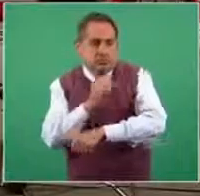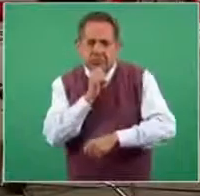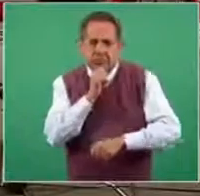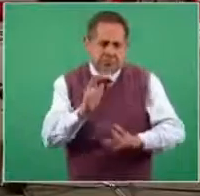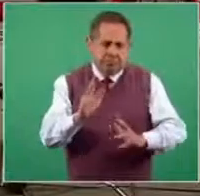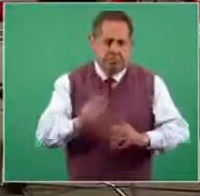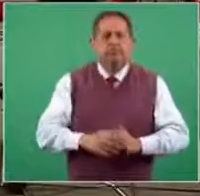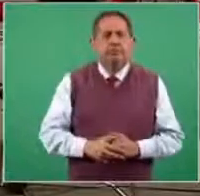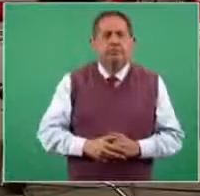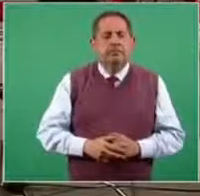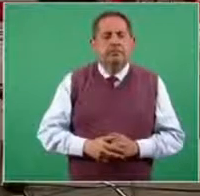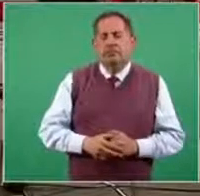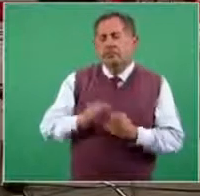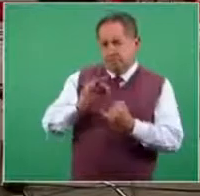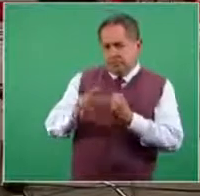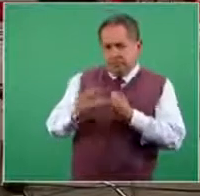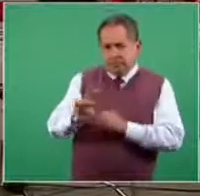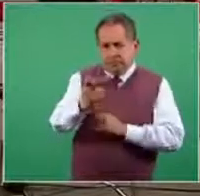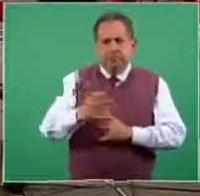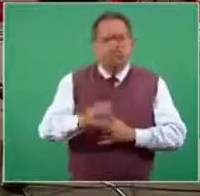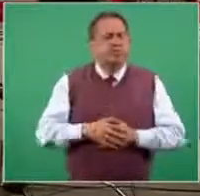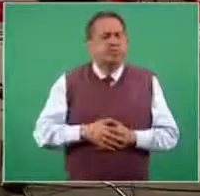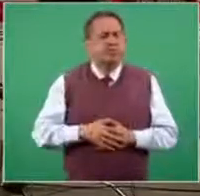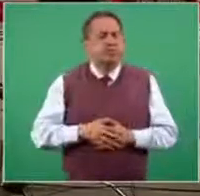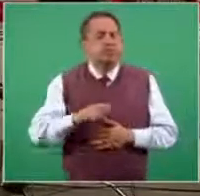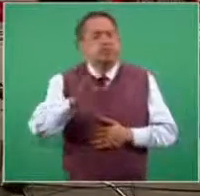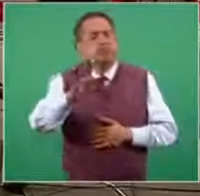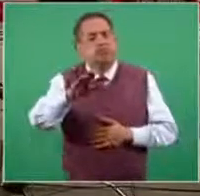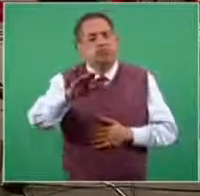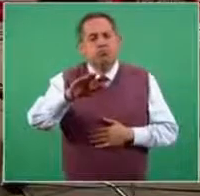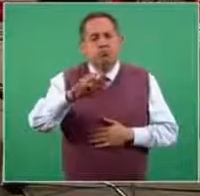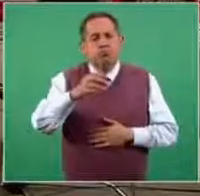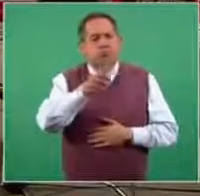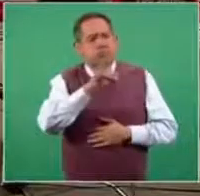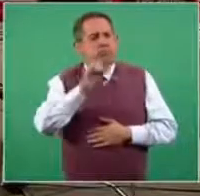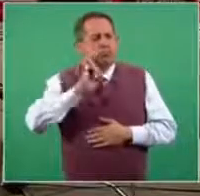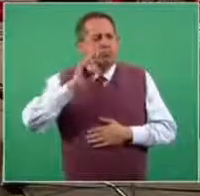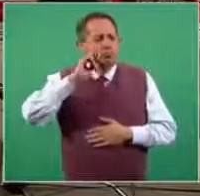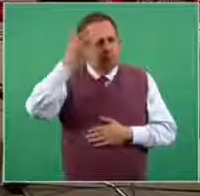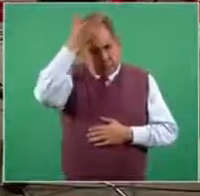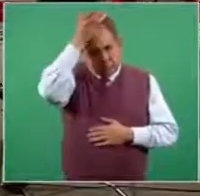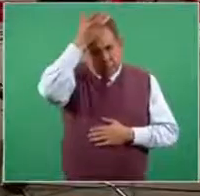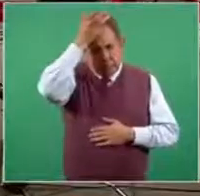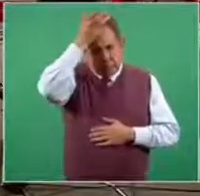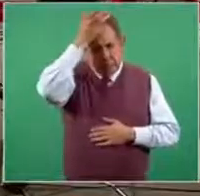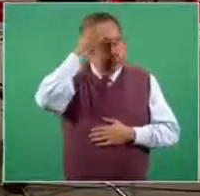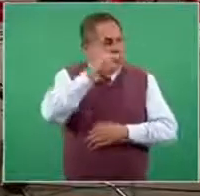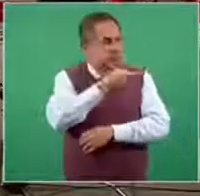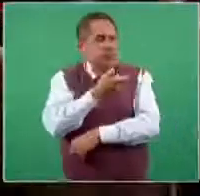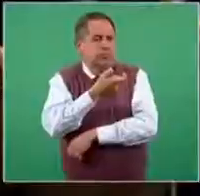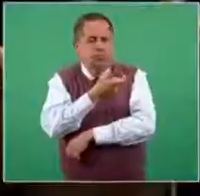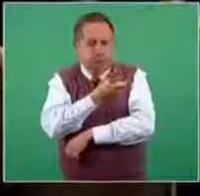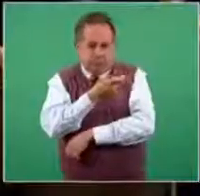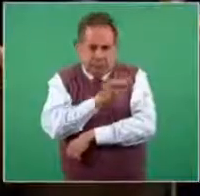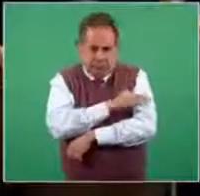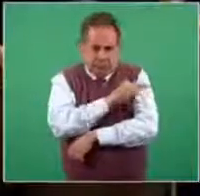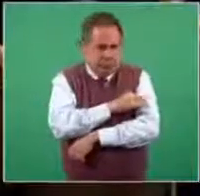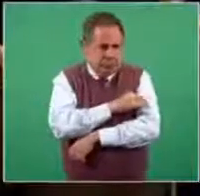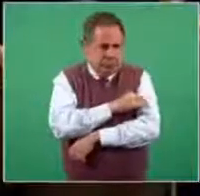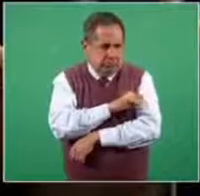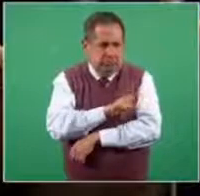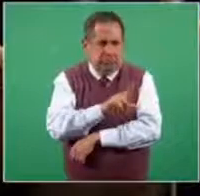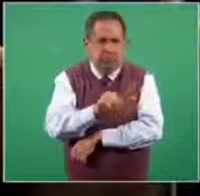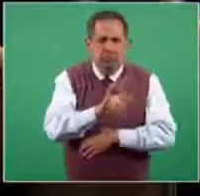preguntarle. Hubo un caso de una enfermera que falleció después de aplicarse la vacuna.